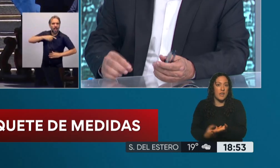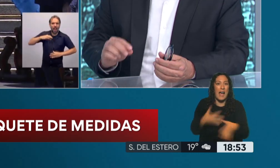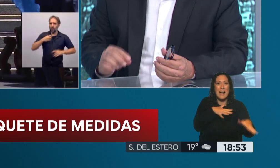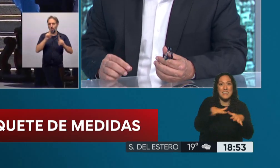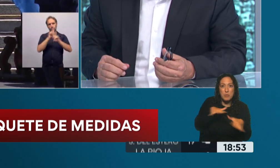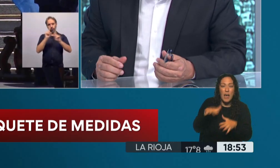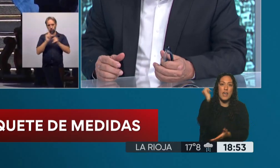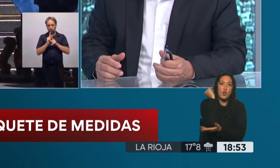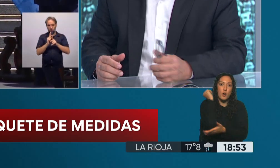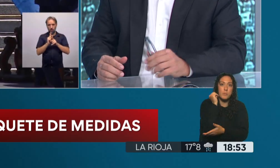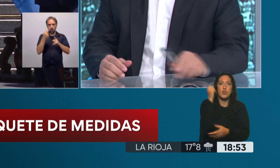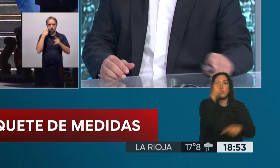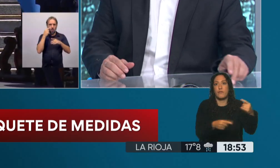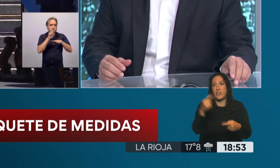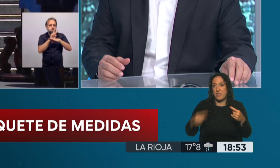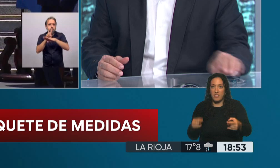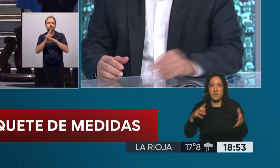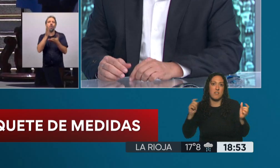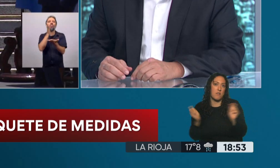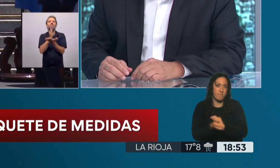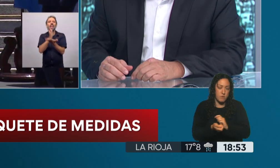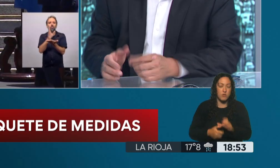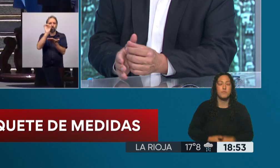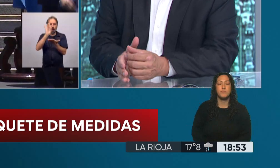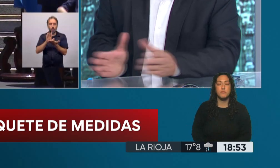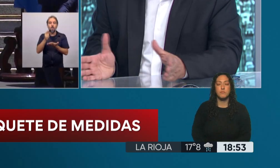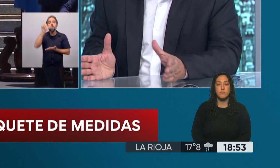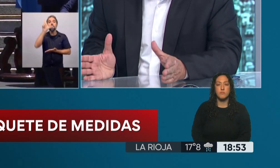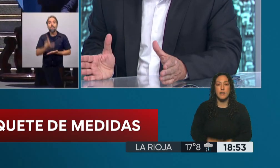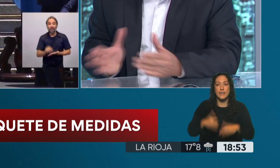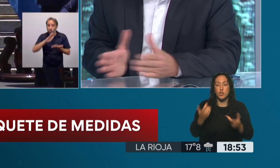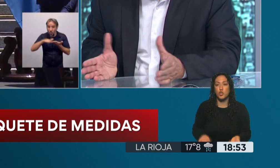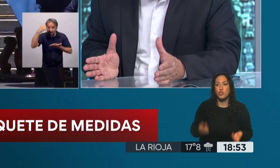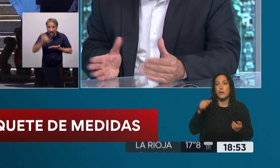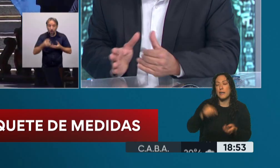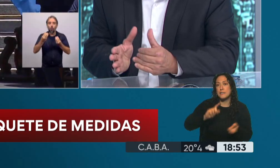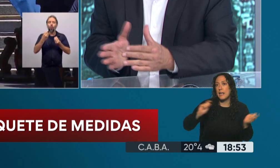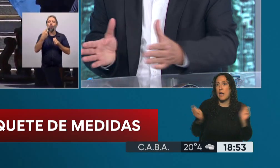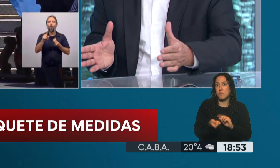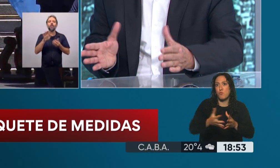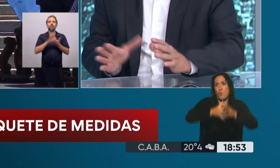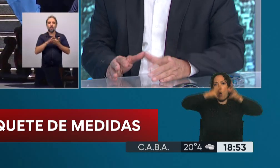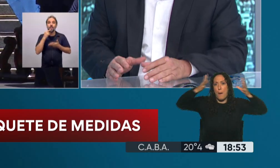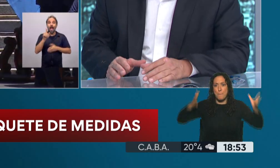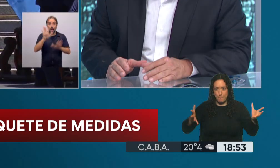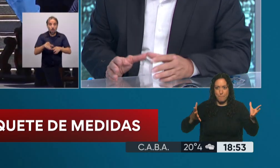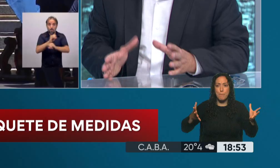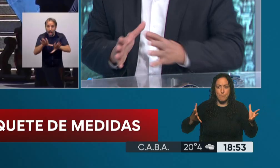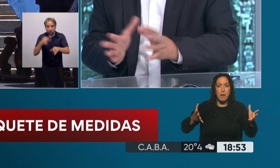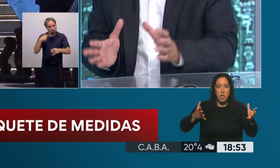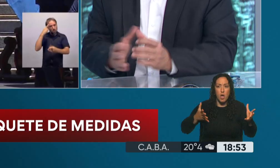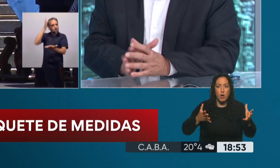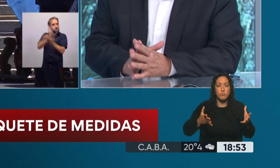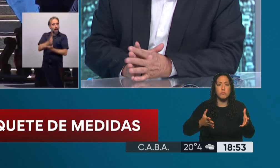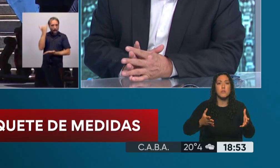de la economía, con lo cual es una desregulación muy amplia la que se va a aplicar. Esto es la primera parte de lo que sería